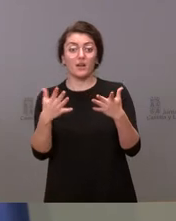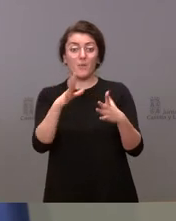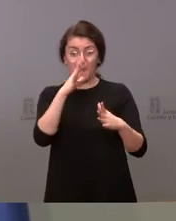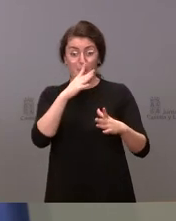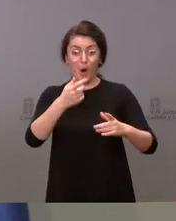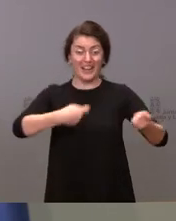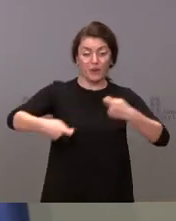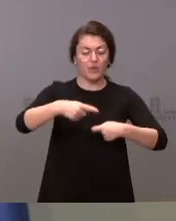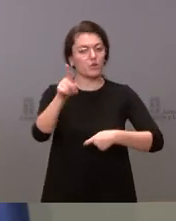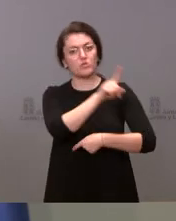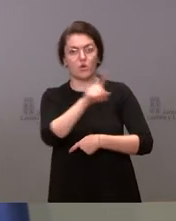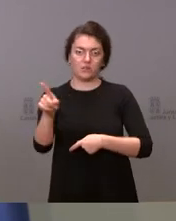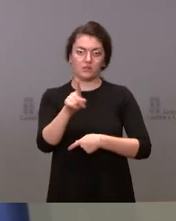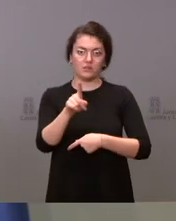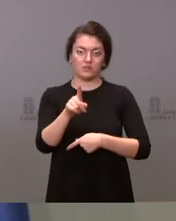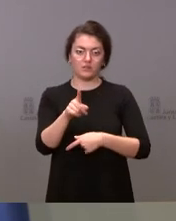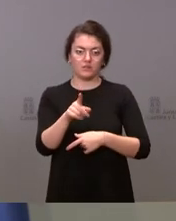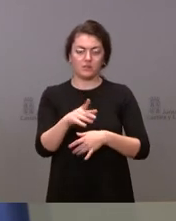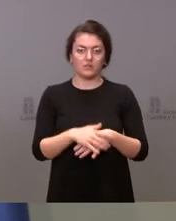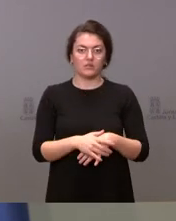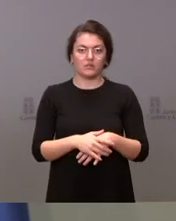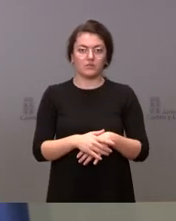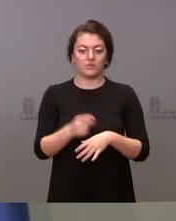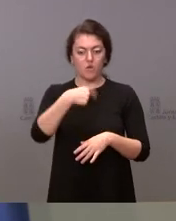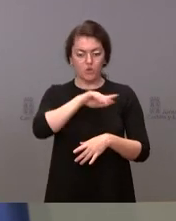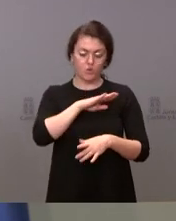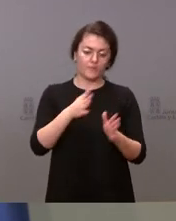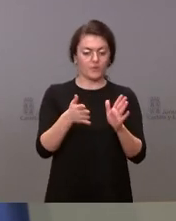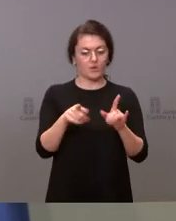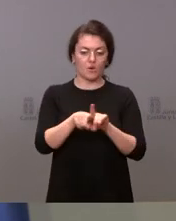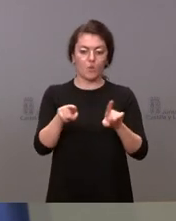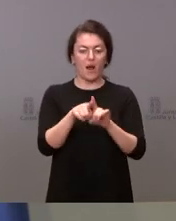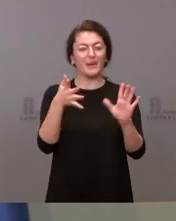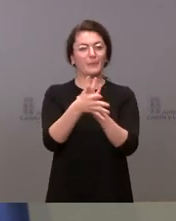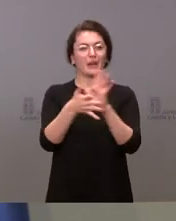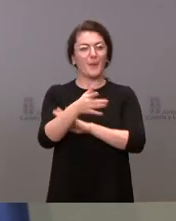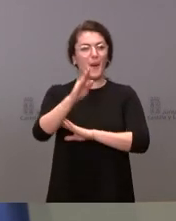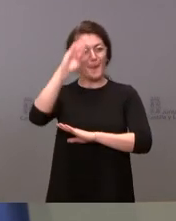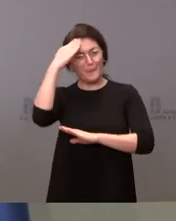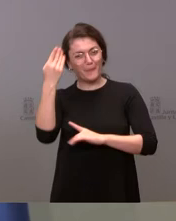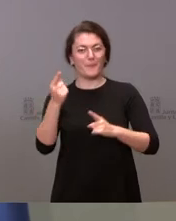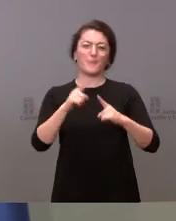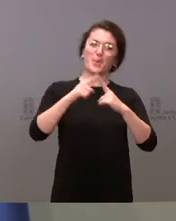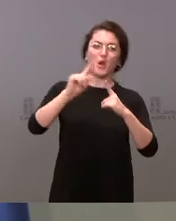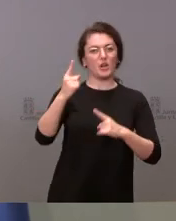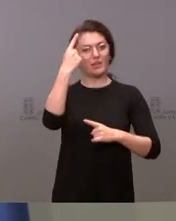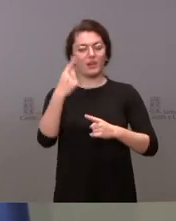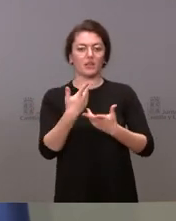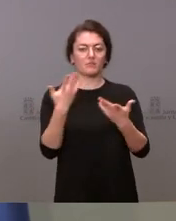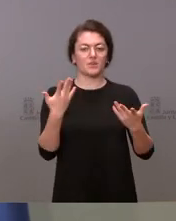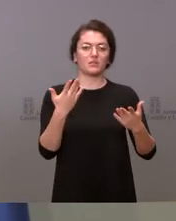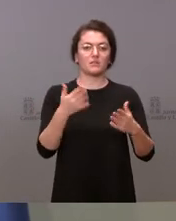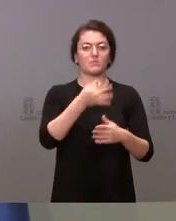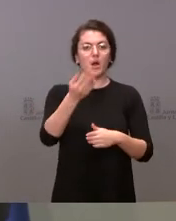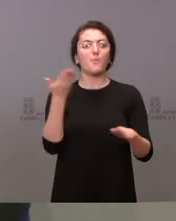hablando de prioridades, de propuestas concretas de algunas dotaciones que entendemos